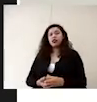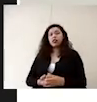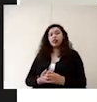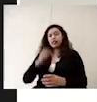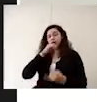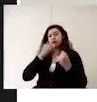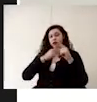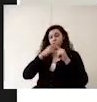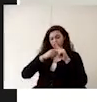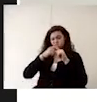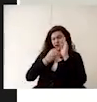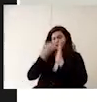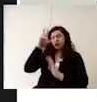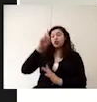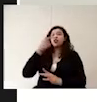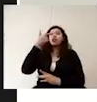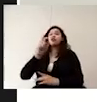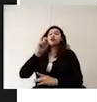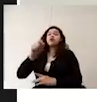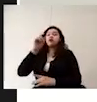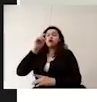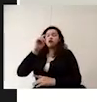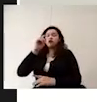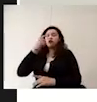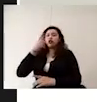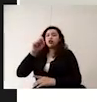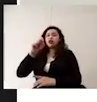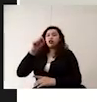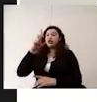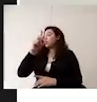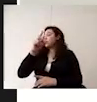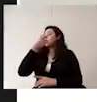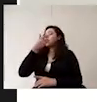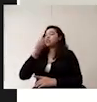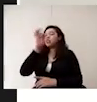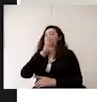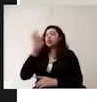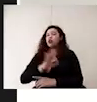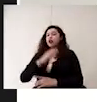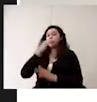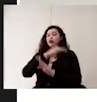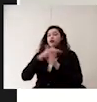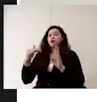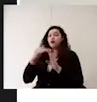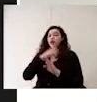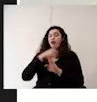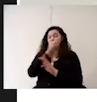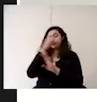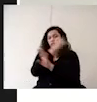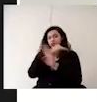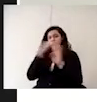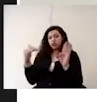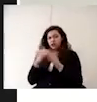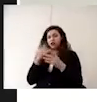temperatura mayor a 37 grados y medio se debe designar un área de estancia y